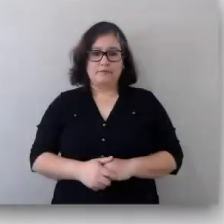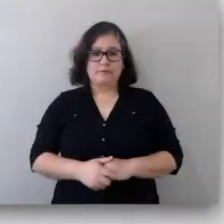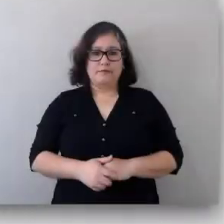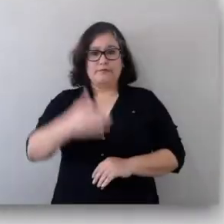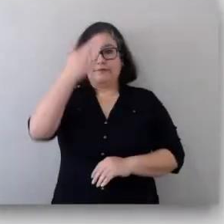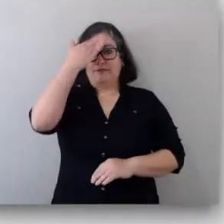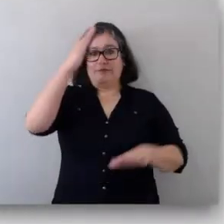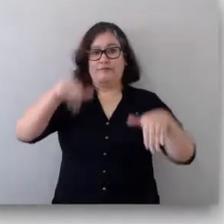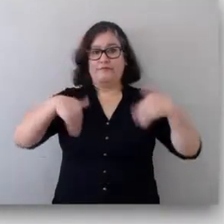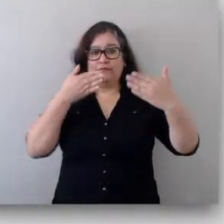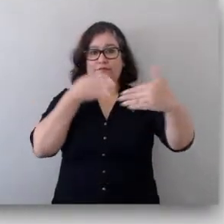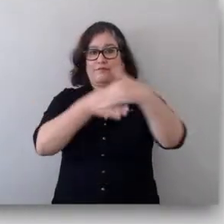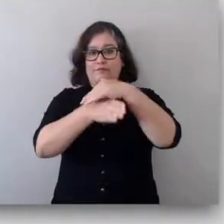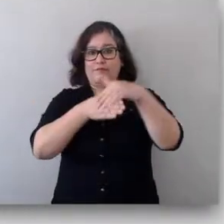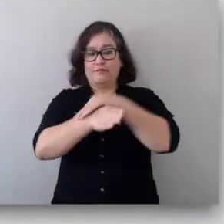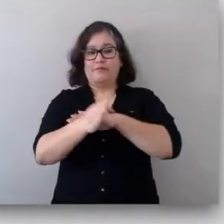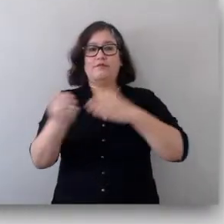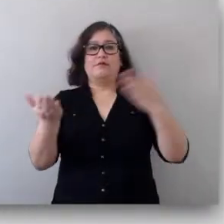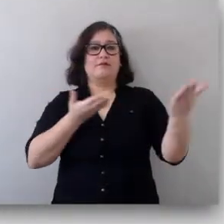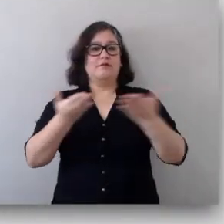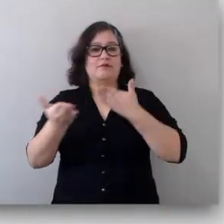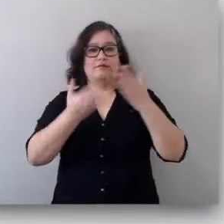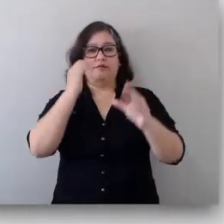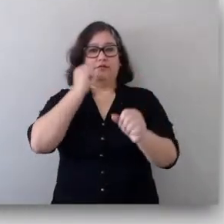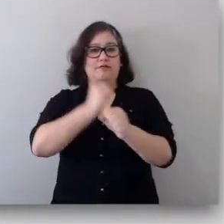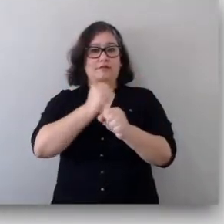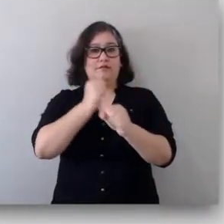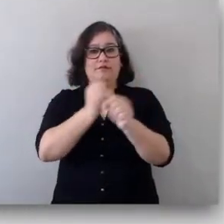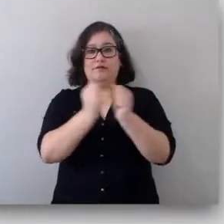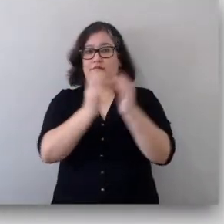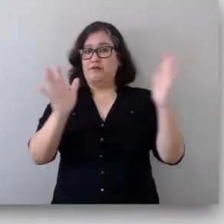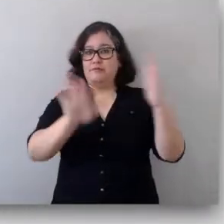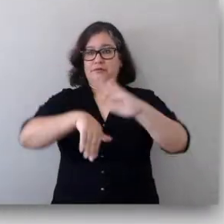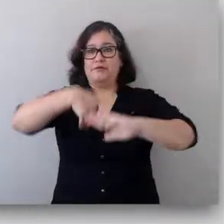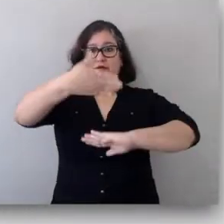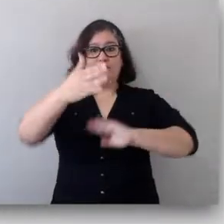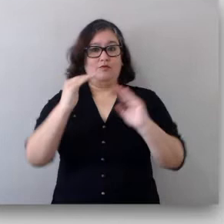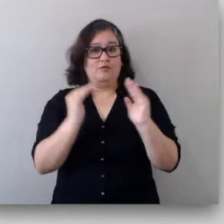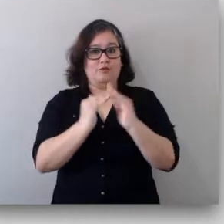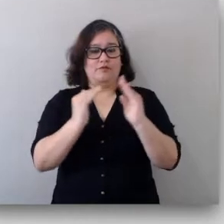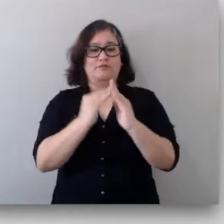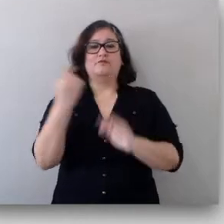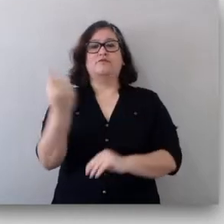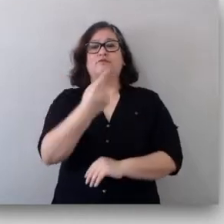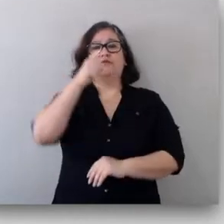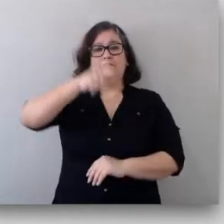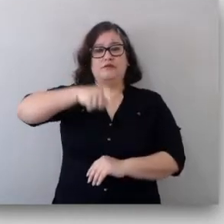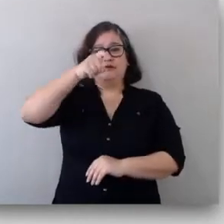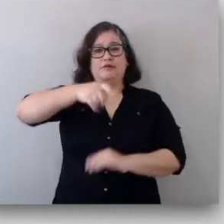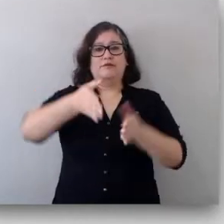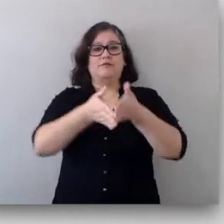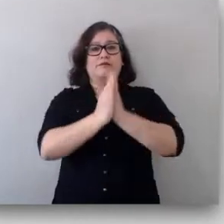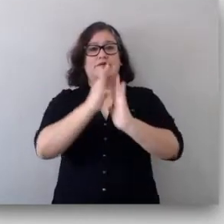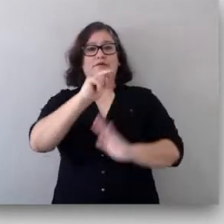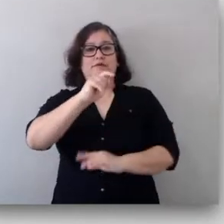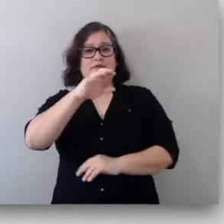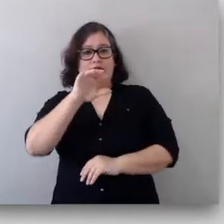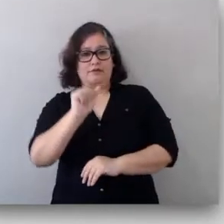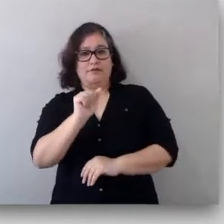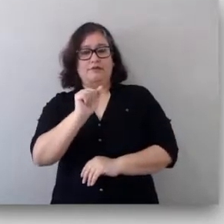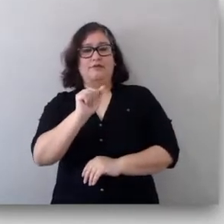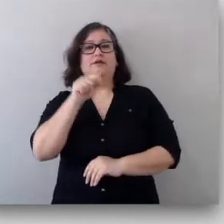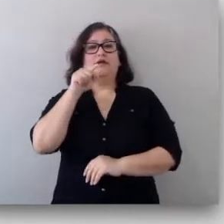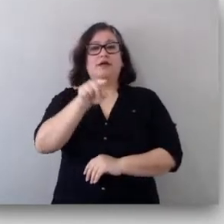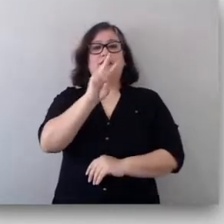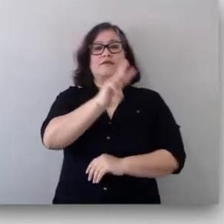¿Sabías que puedes acceder a nuestros servicios de trabajo y empleo sin salir de casa? Solo debes reservar una cita en nuestra plataforma de